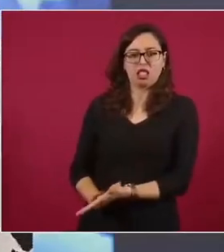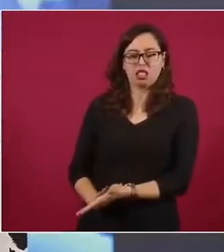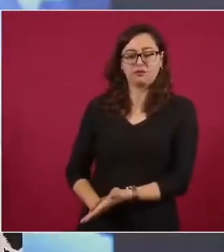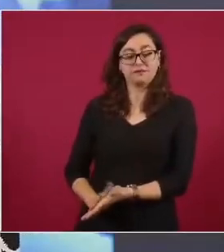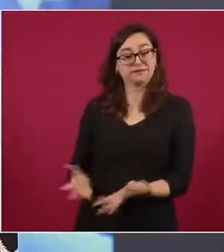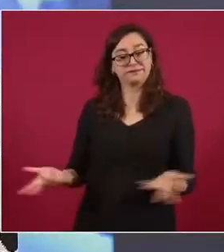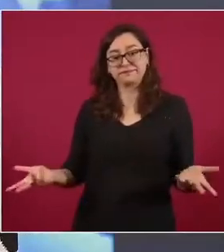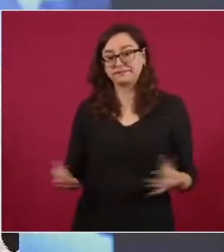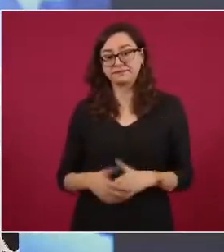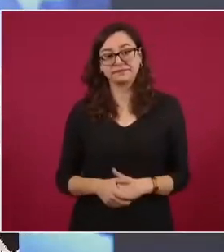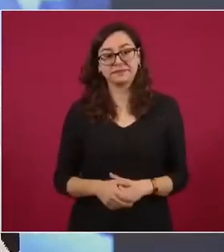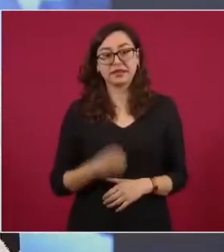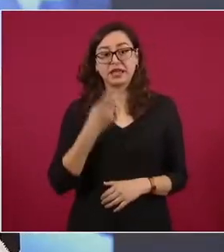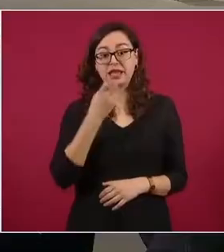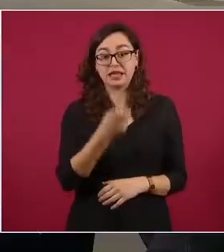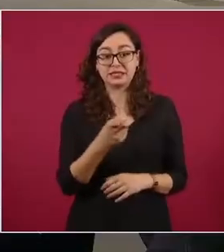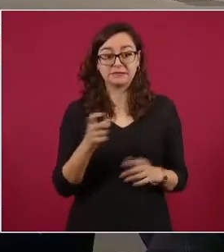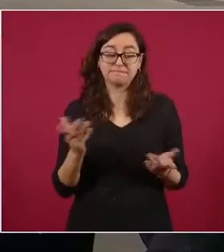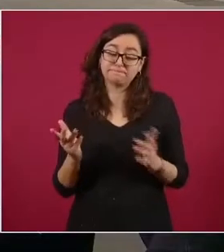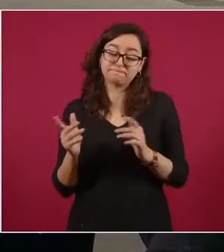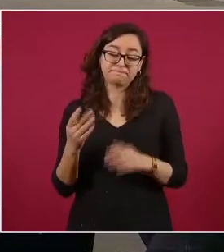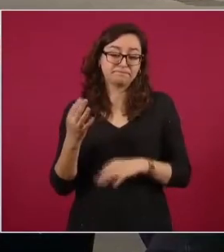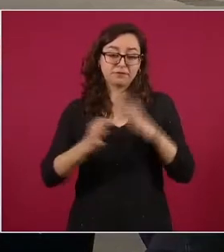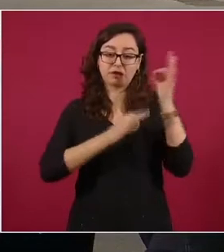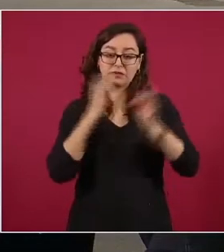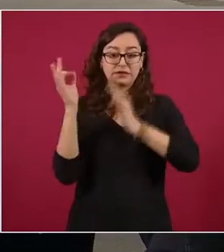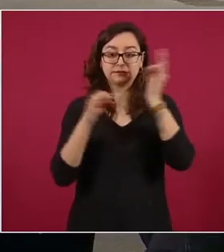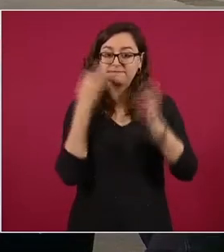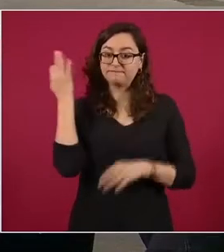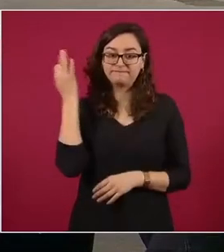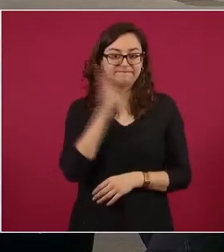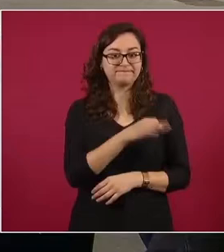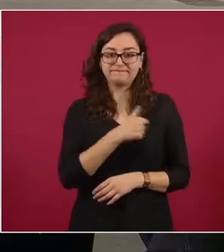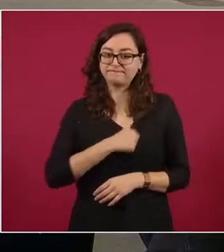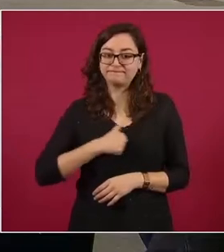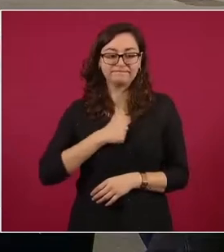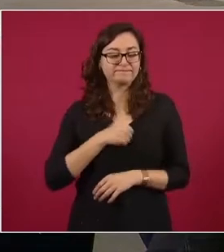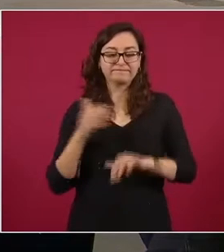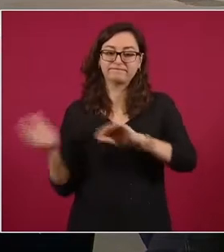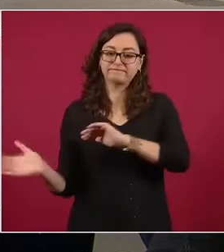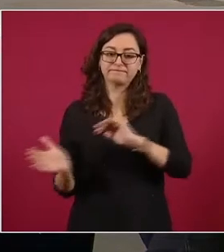Y bueno, hasta aquí esta noticia falsa, pero vamos con la siguiente.